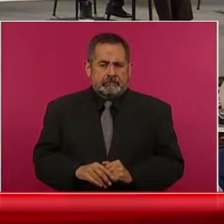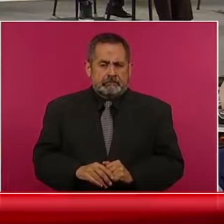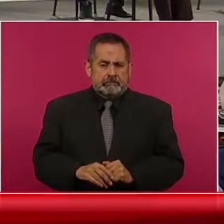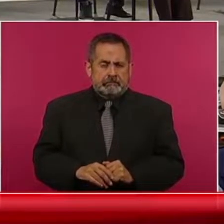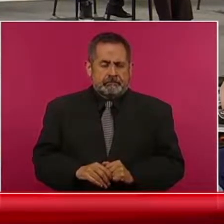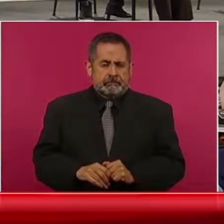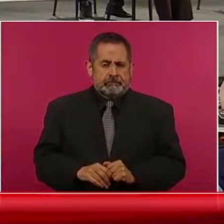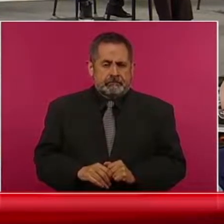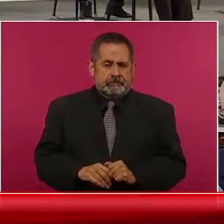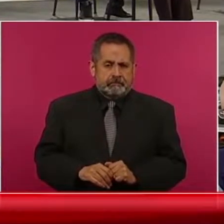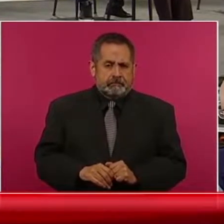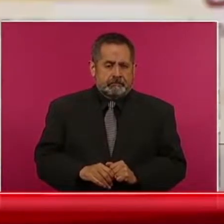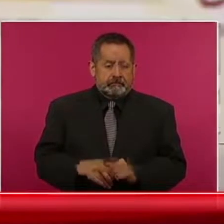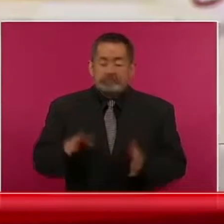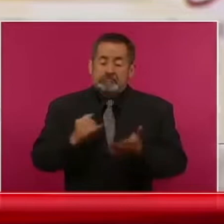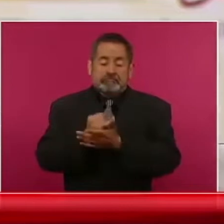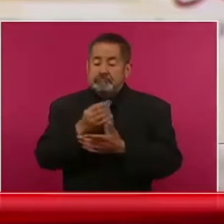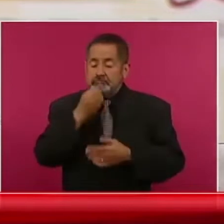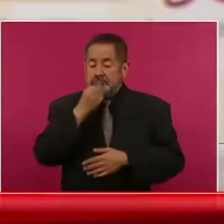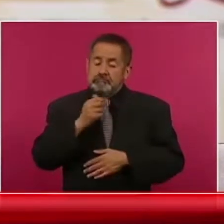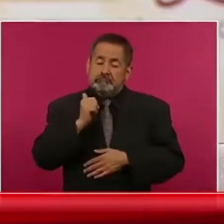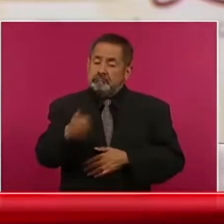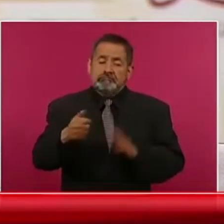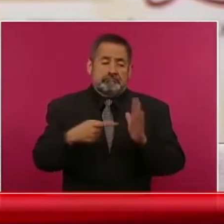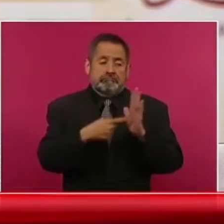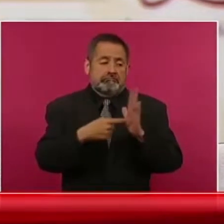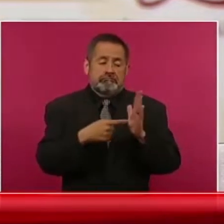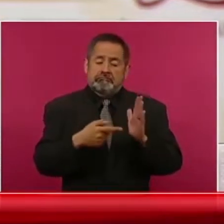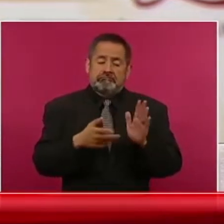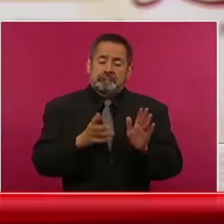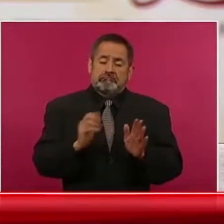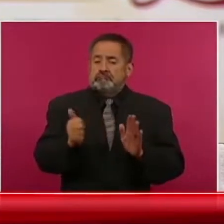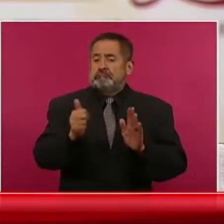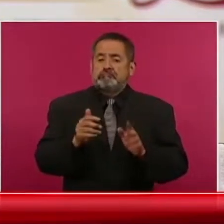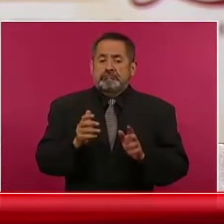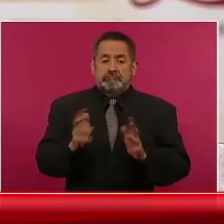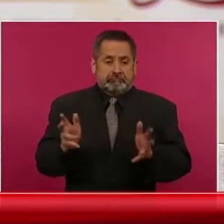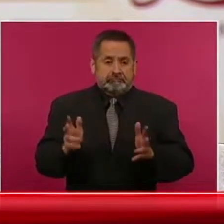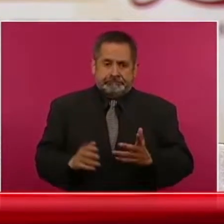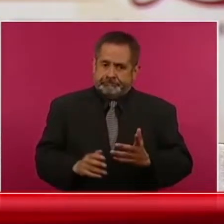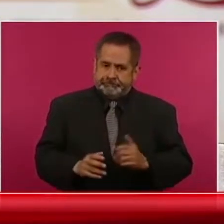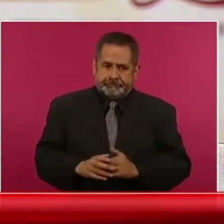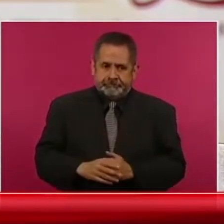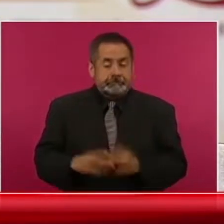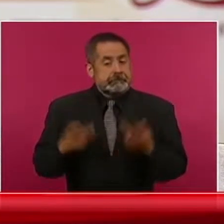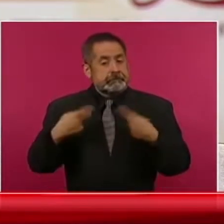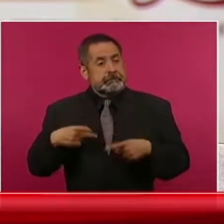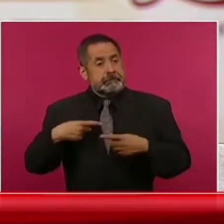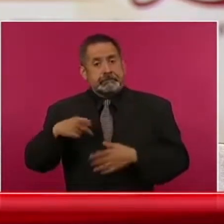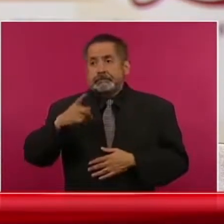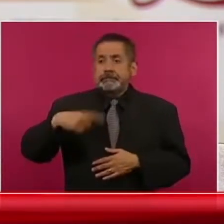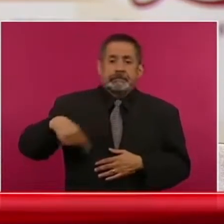y la gente,